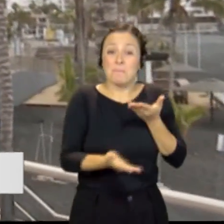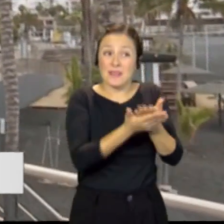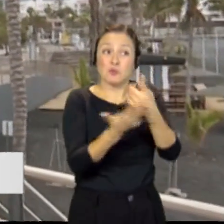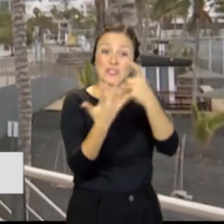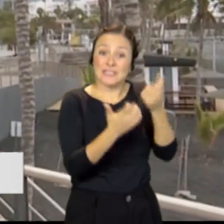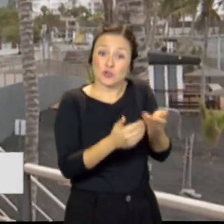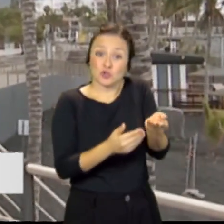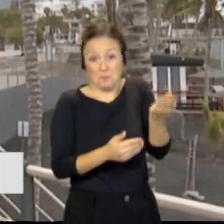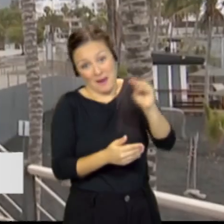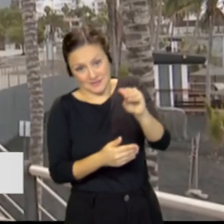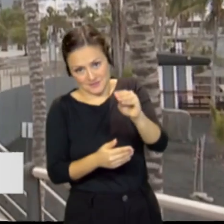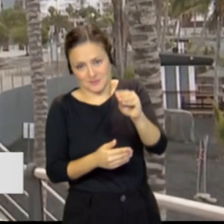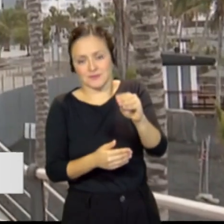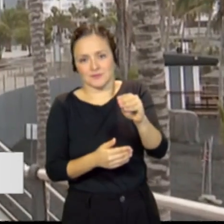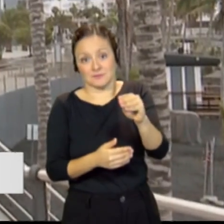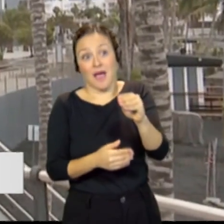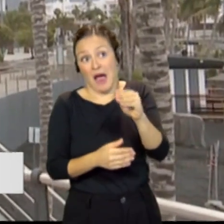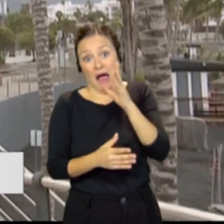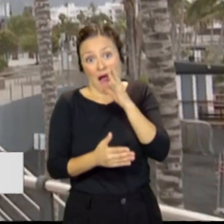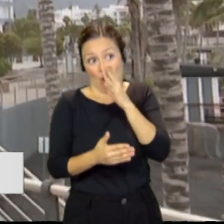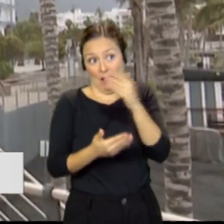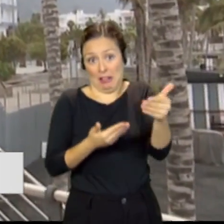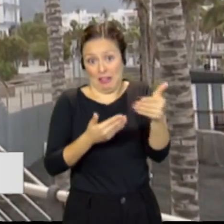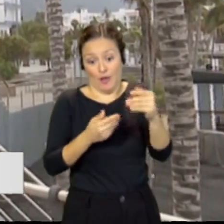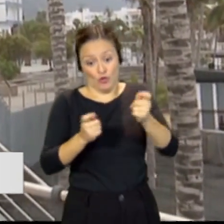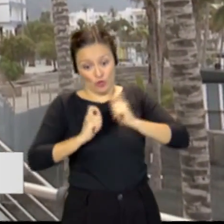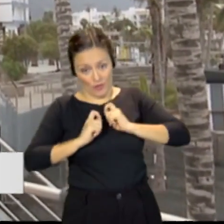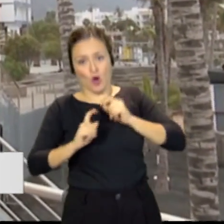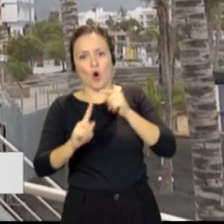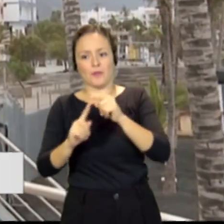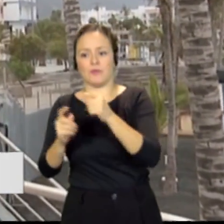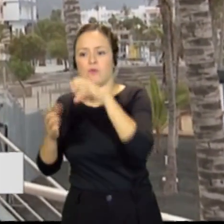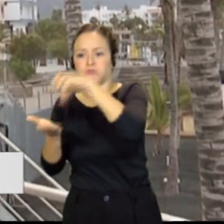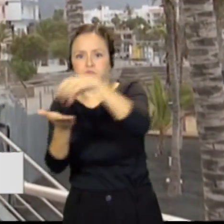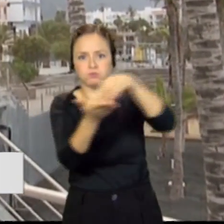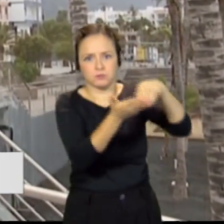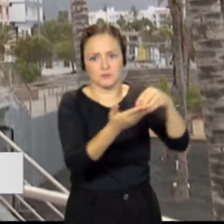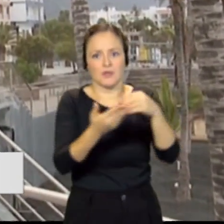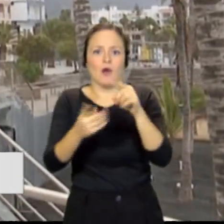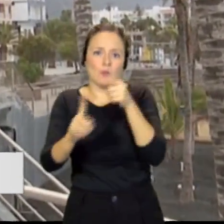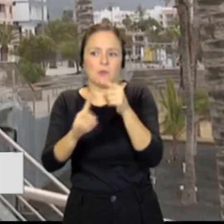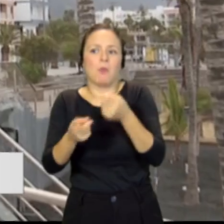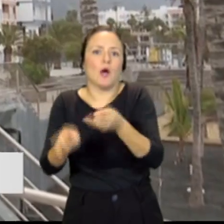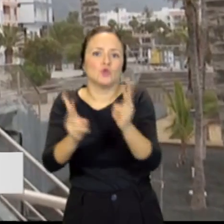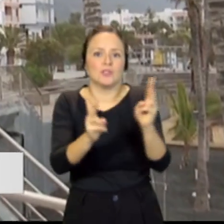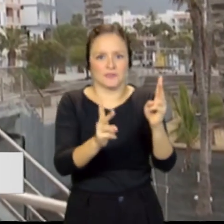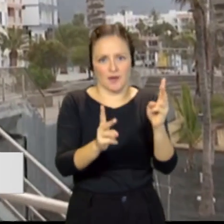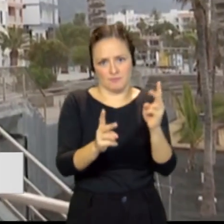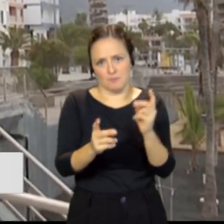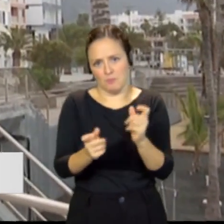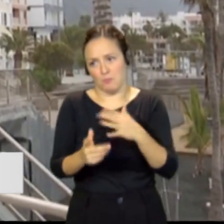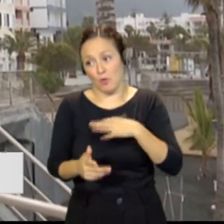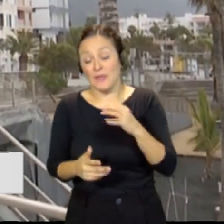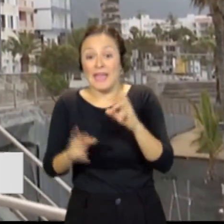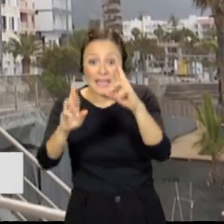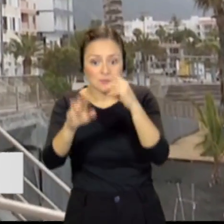más que van a venir a darnos la información necesaria para poder seguir autorizando. Yo espero y deseo que esto sea más pronto que